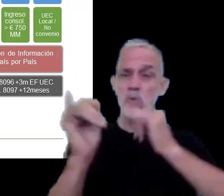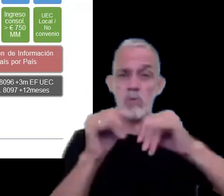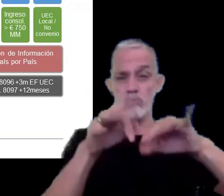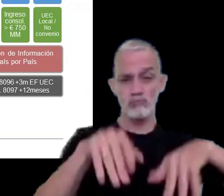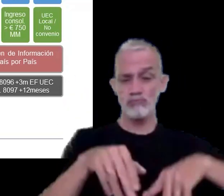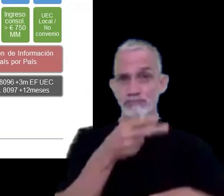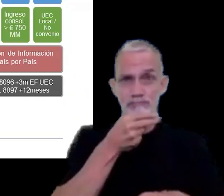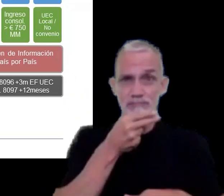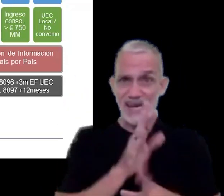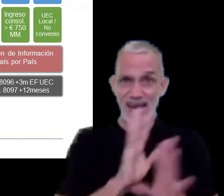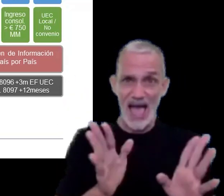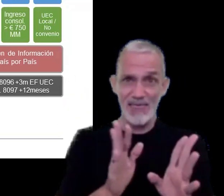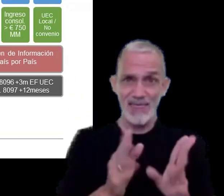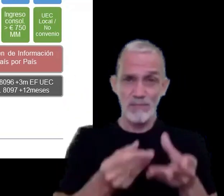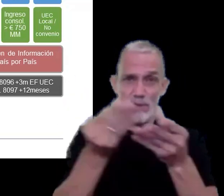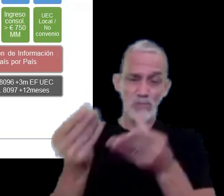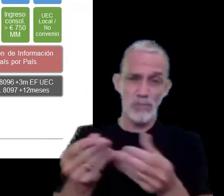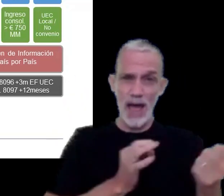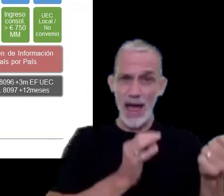periodo fiscal en particular